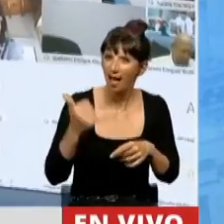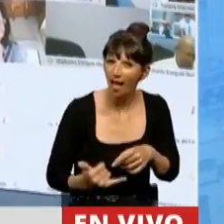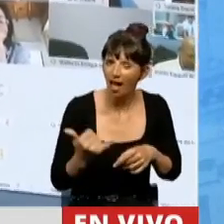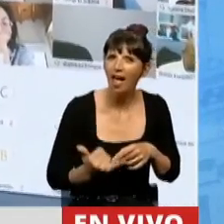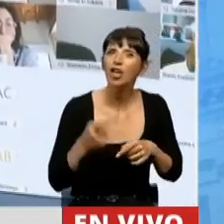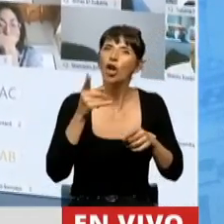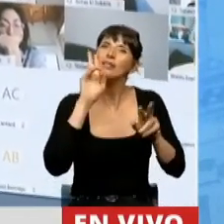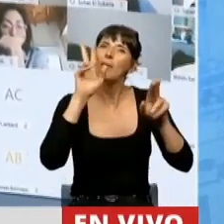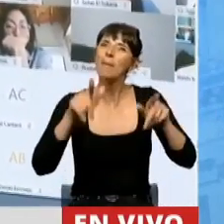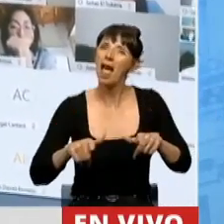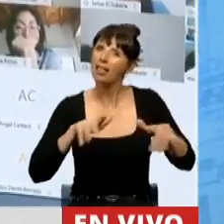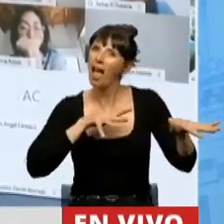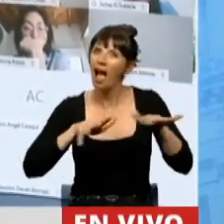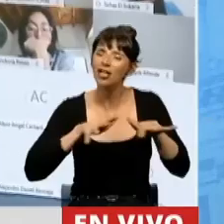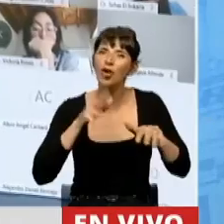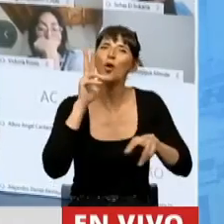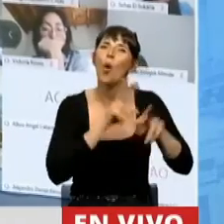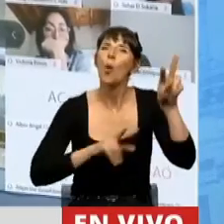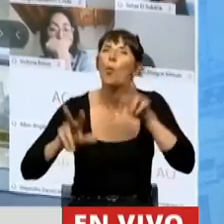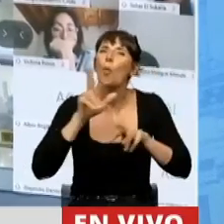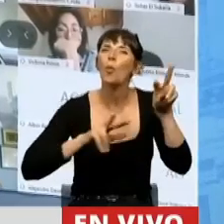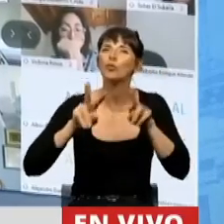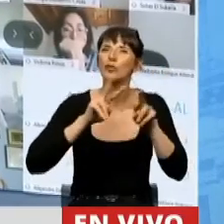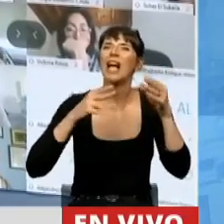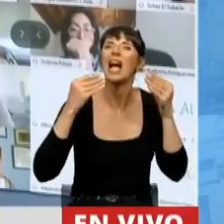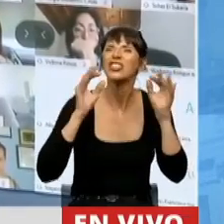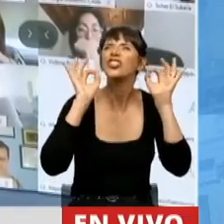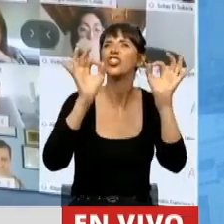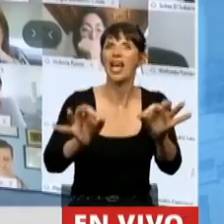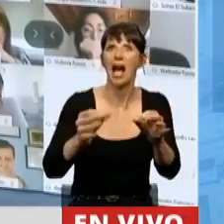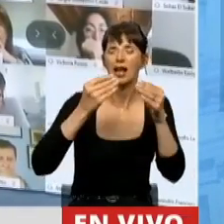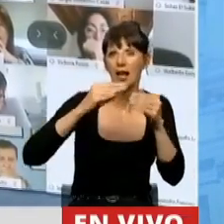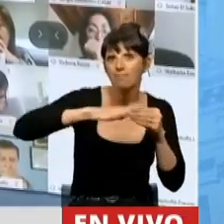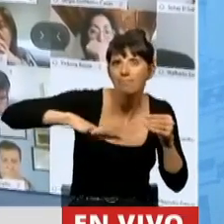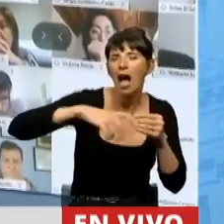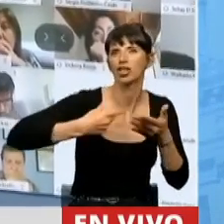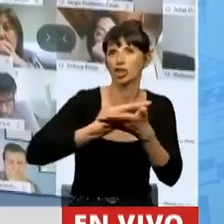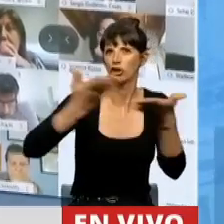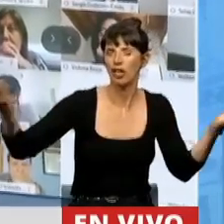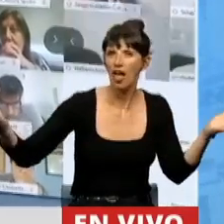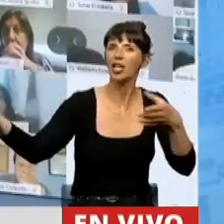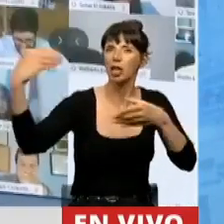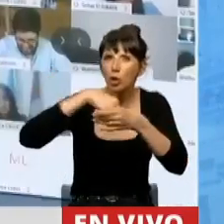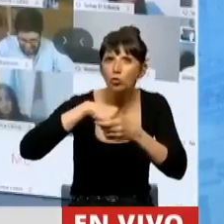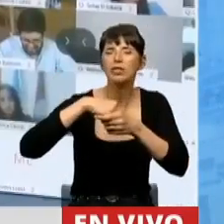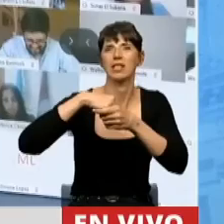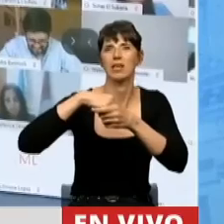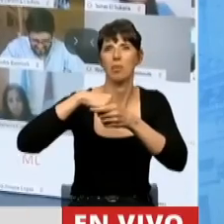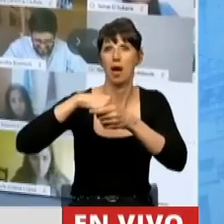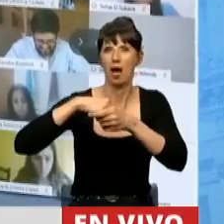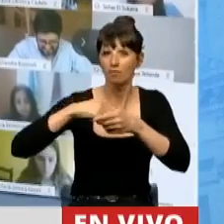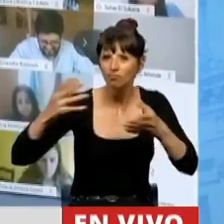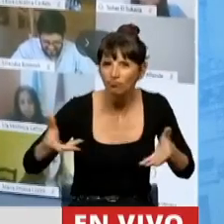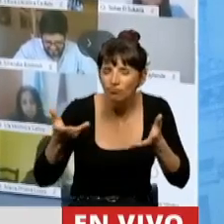plan de acción que busca alcanzar estas sociedades más equitativas, inclusivas, sostenibles, que tanto necesitamos más